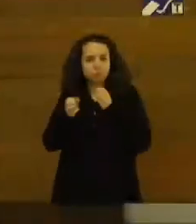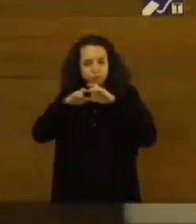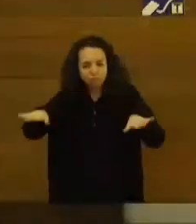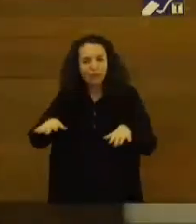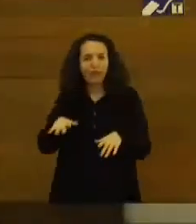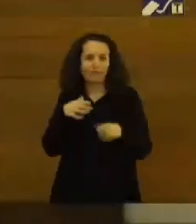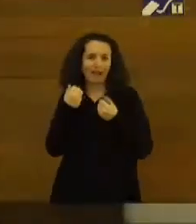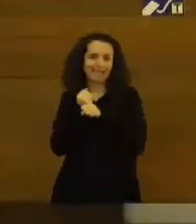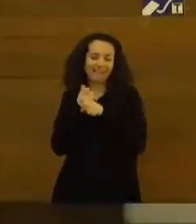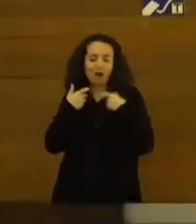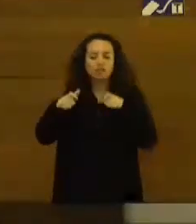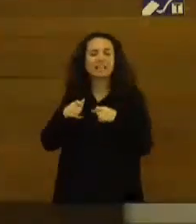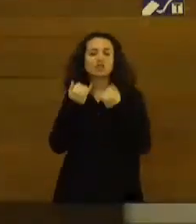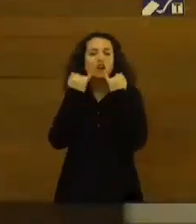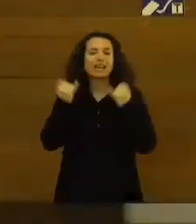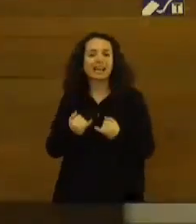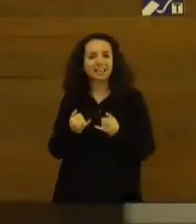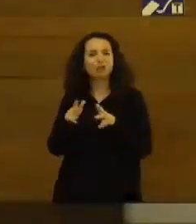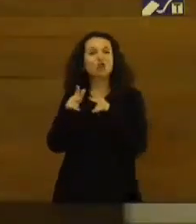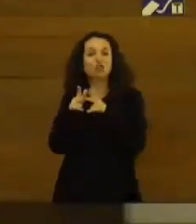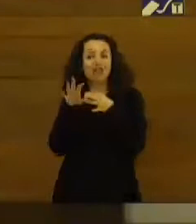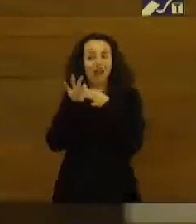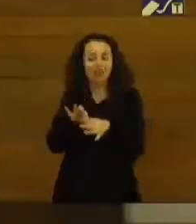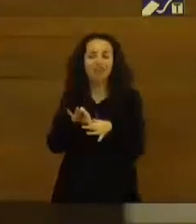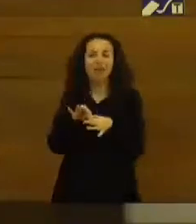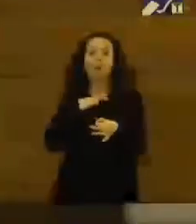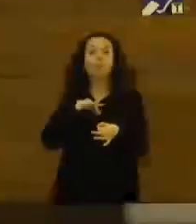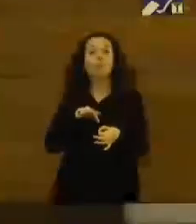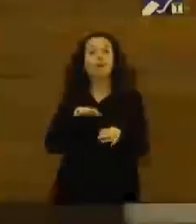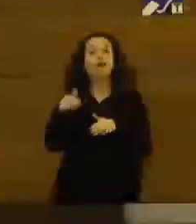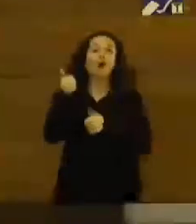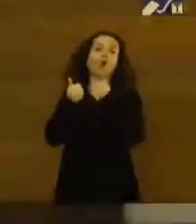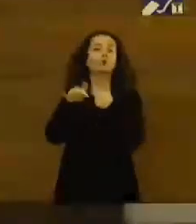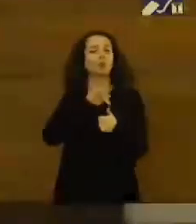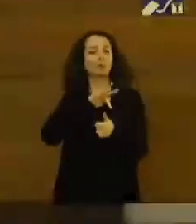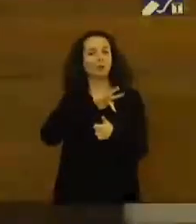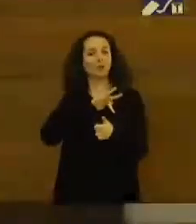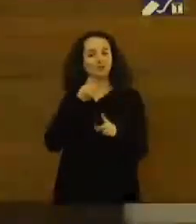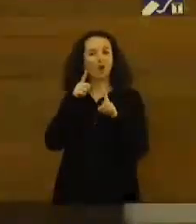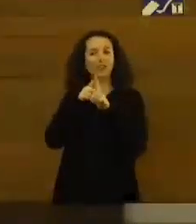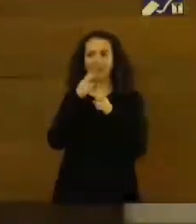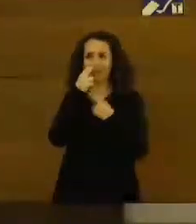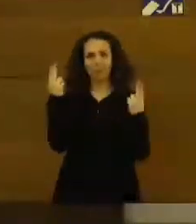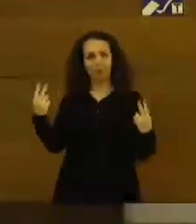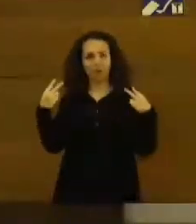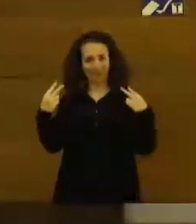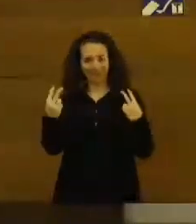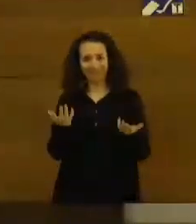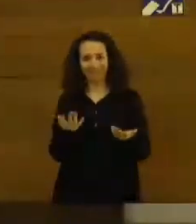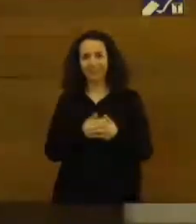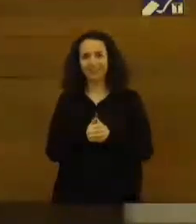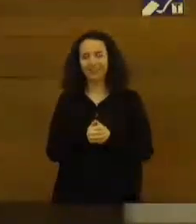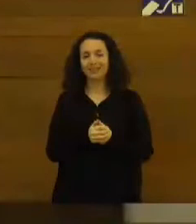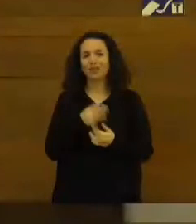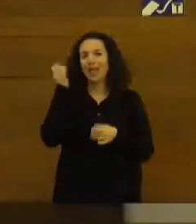en ese sector en concreto en el sector social de la energía sería convocando este concurso y premiando a quienes han desarrollado